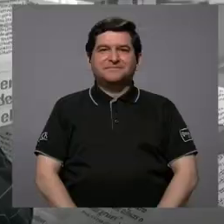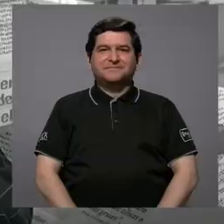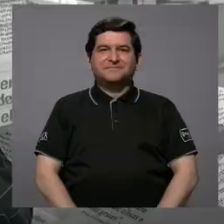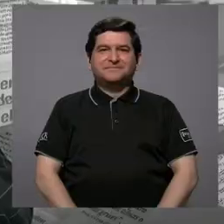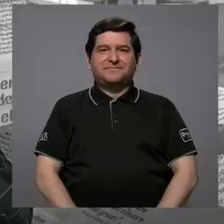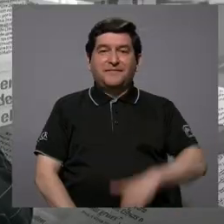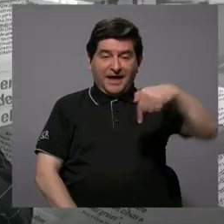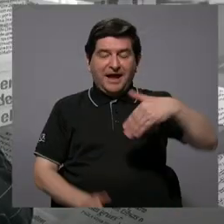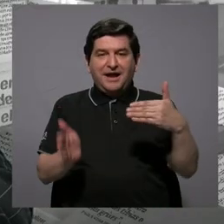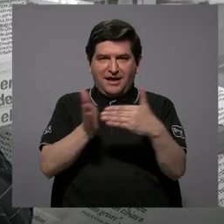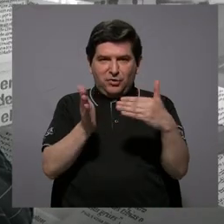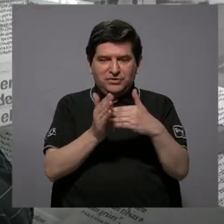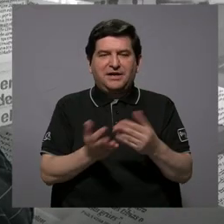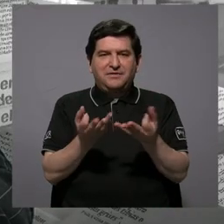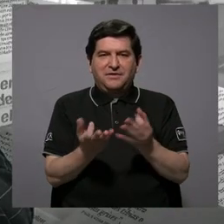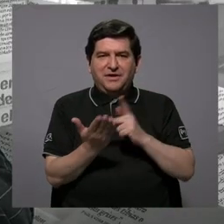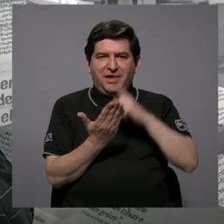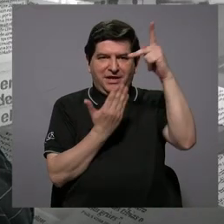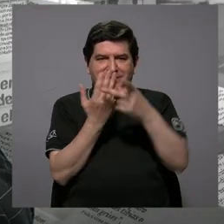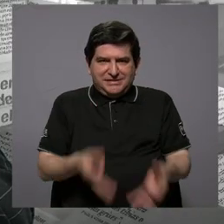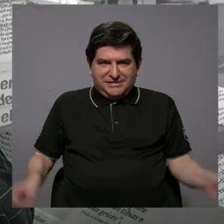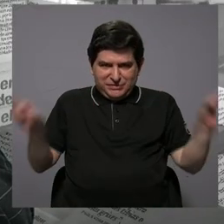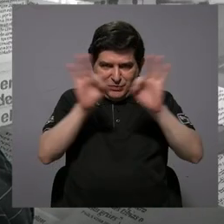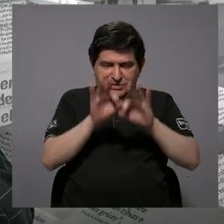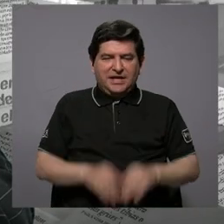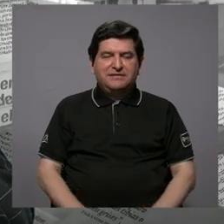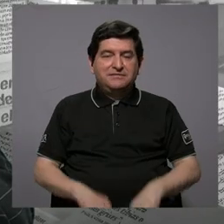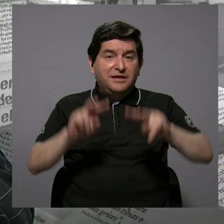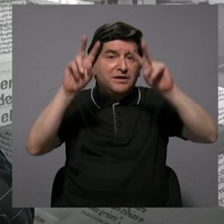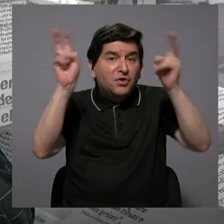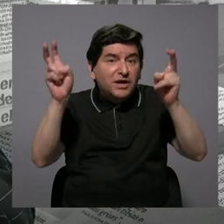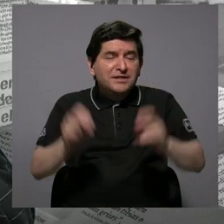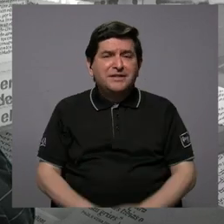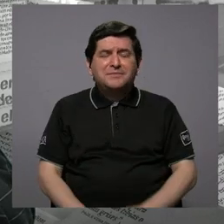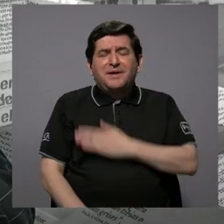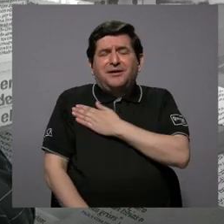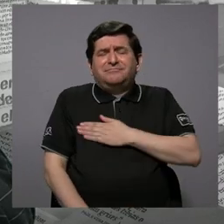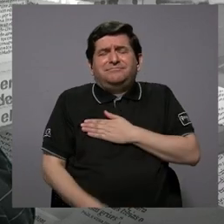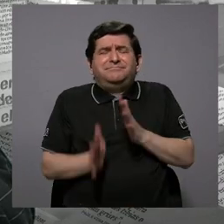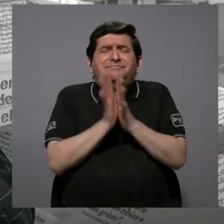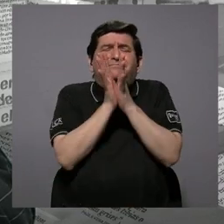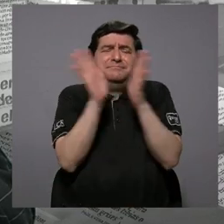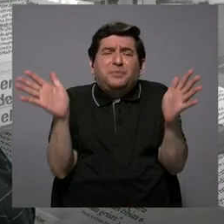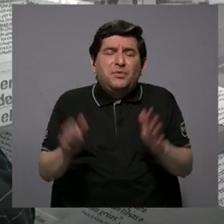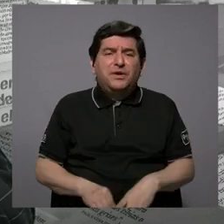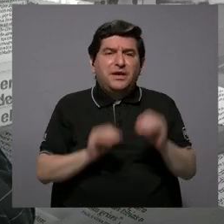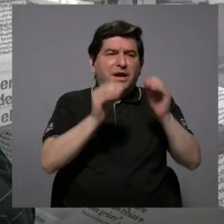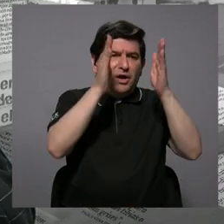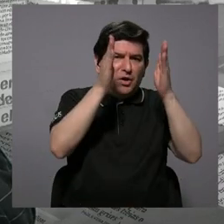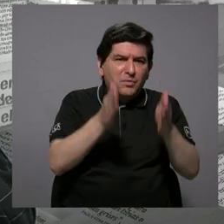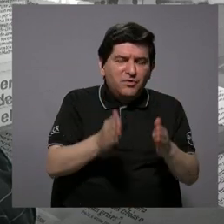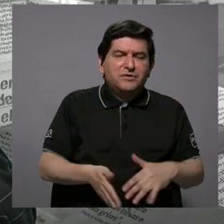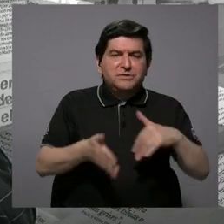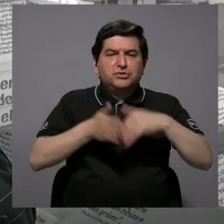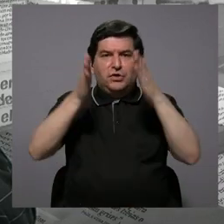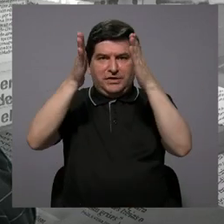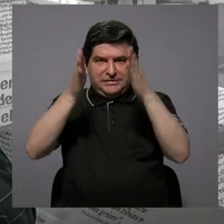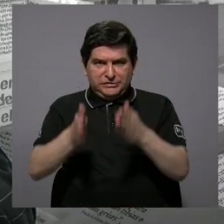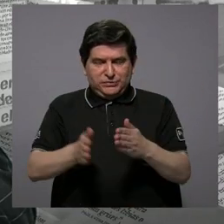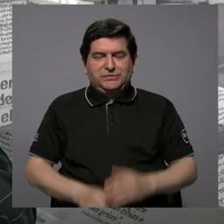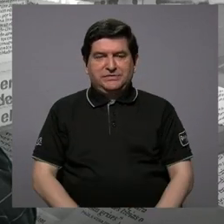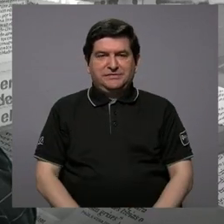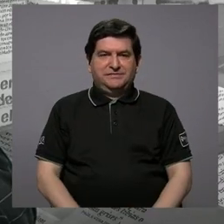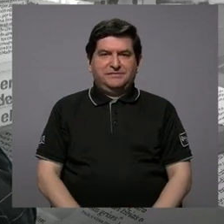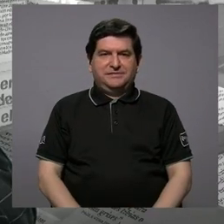Estamos de regreso con lo que importa y tocando este tema de la disculpa pública de profesores, estudiantes,